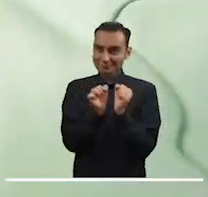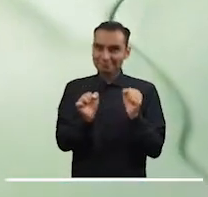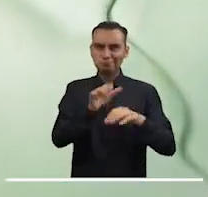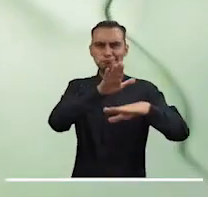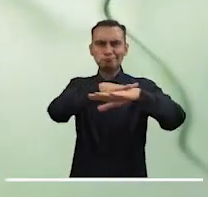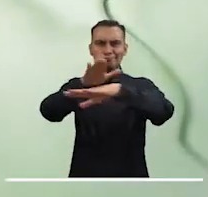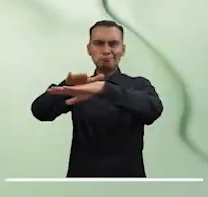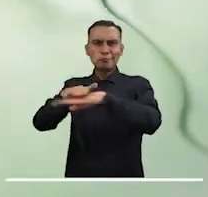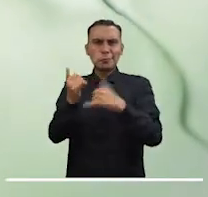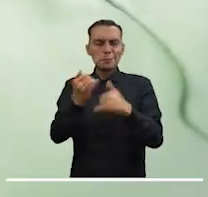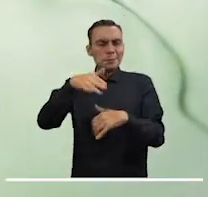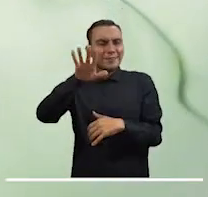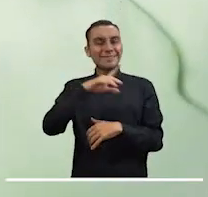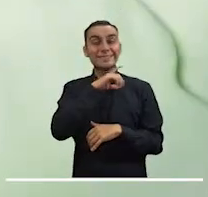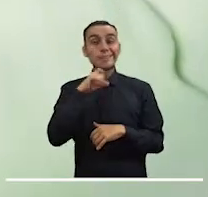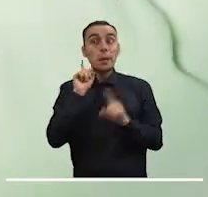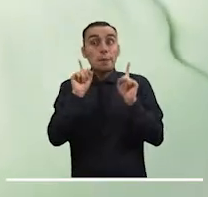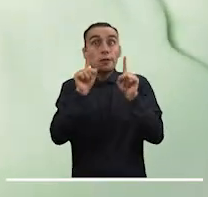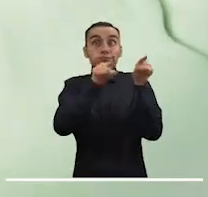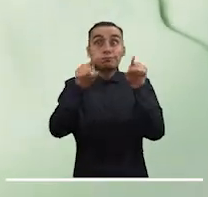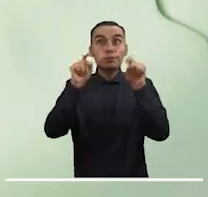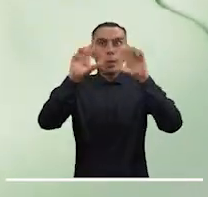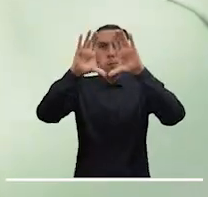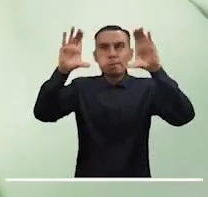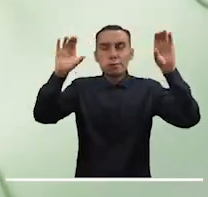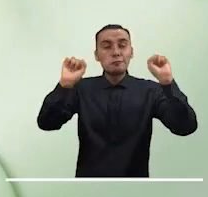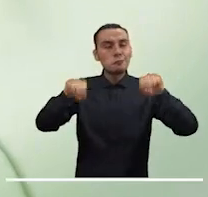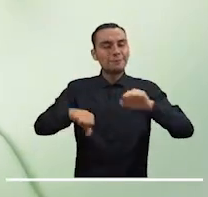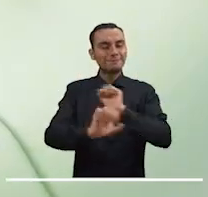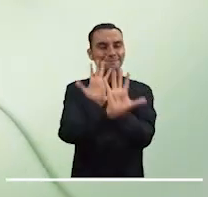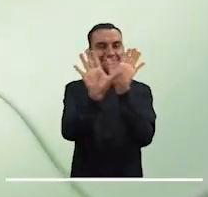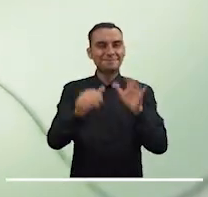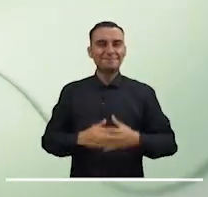se advierten condiciones secas pero nubladas durante la mañana.